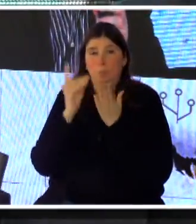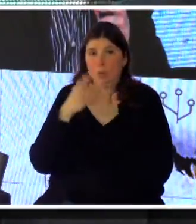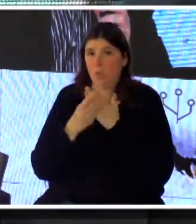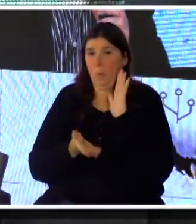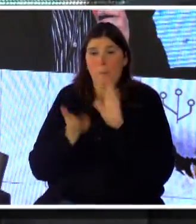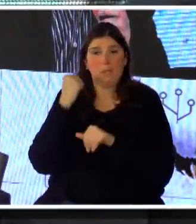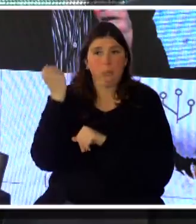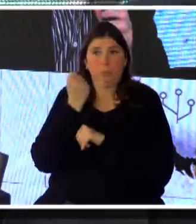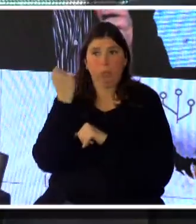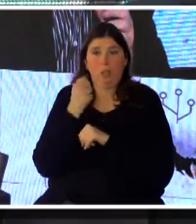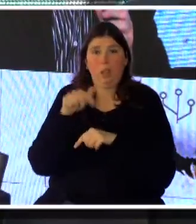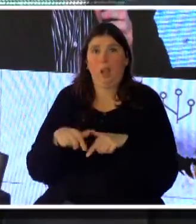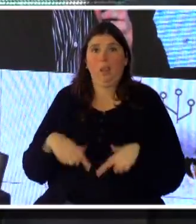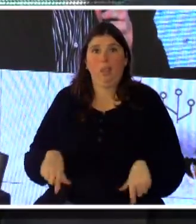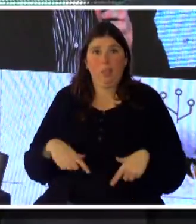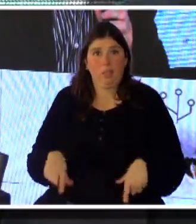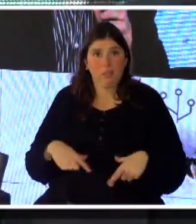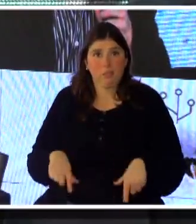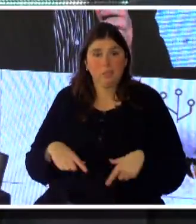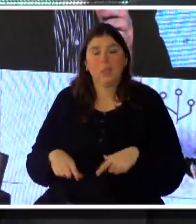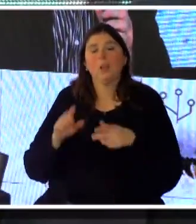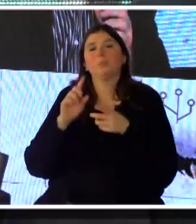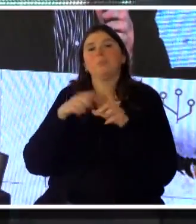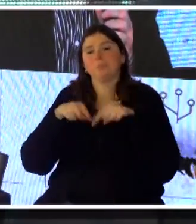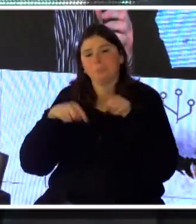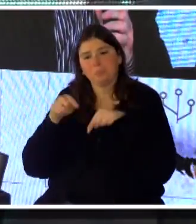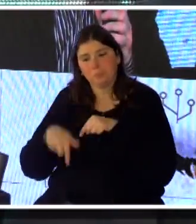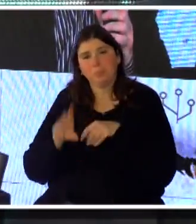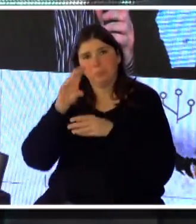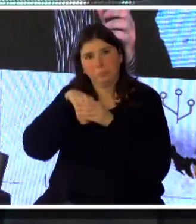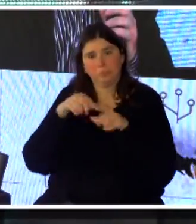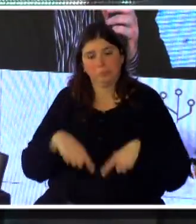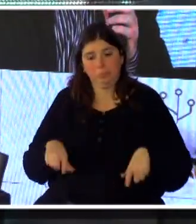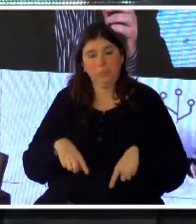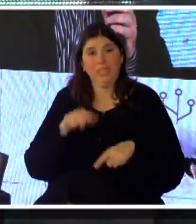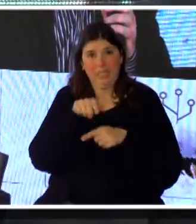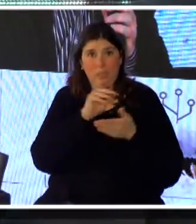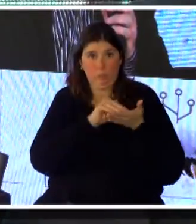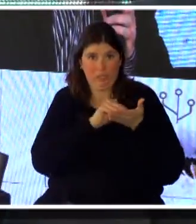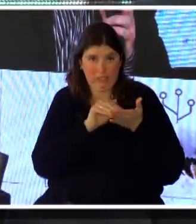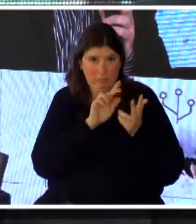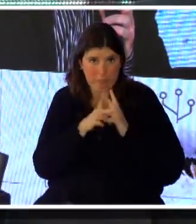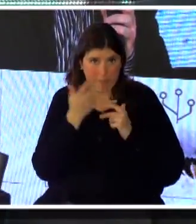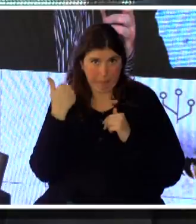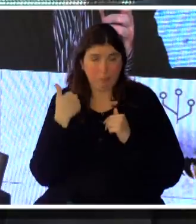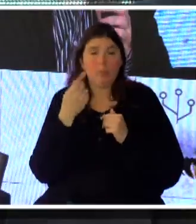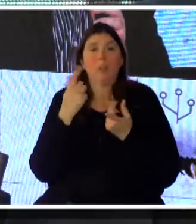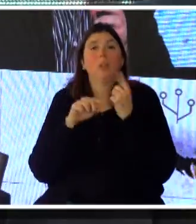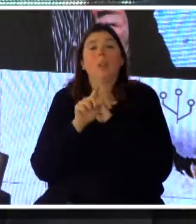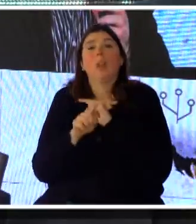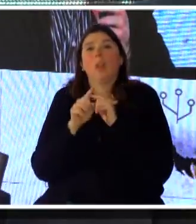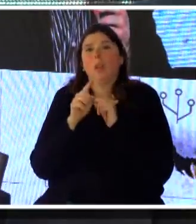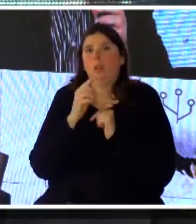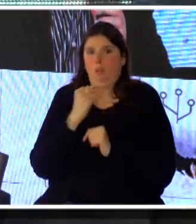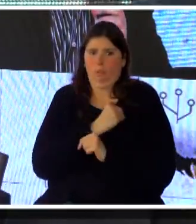que están funcionando, gestionados de esta manera, dentro de la oficina transversal, que nos tenemos fe y apuntamos a que el